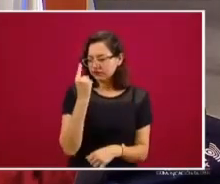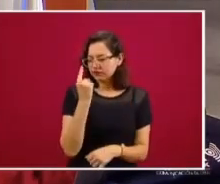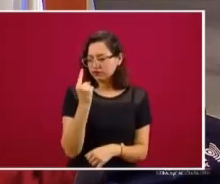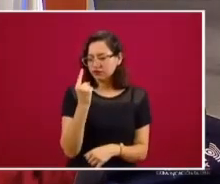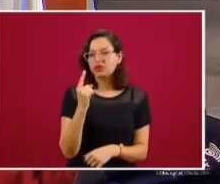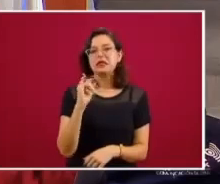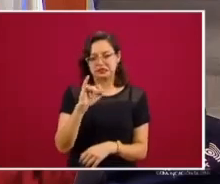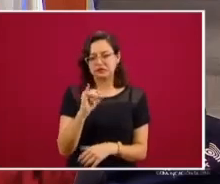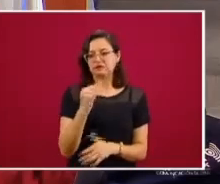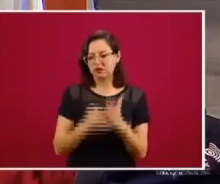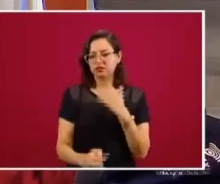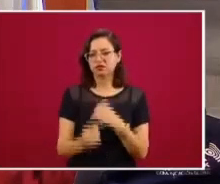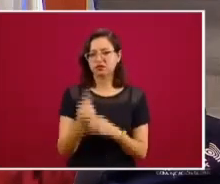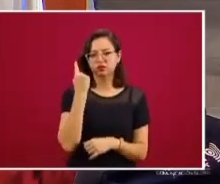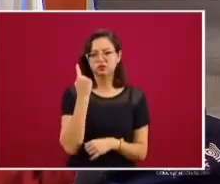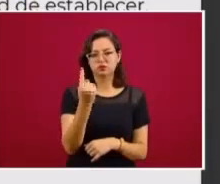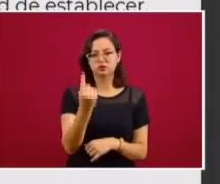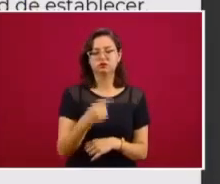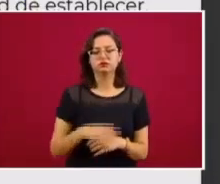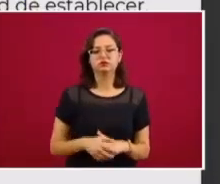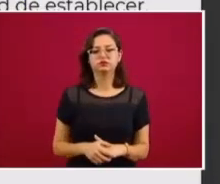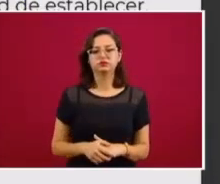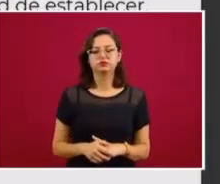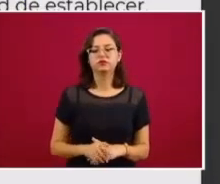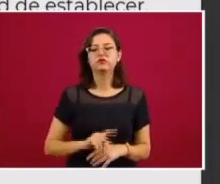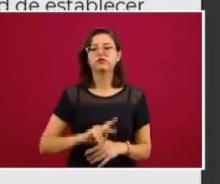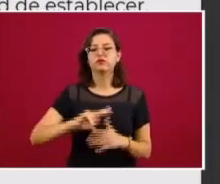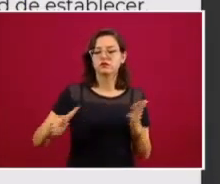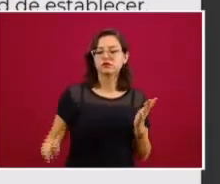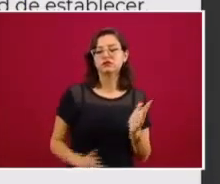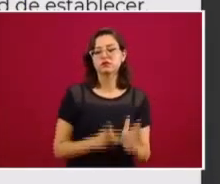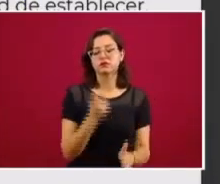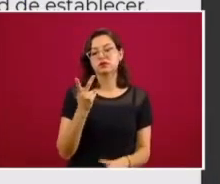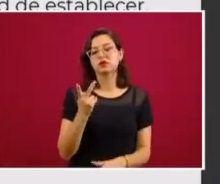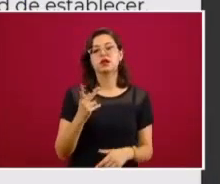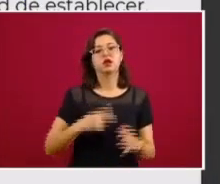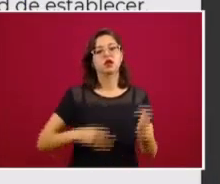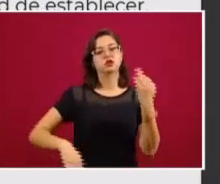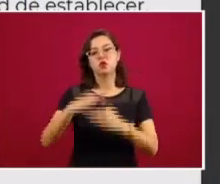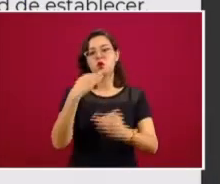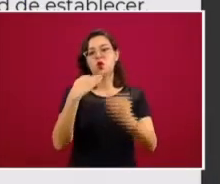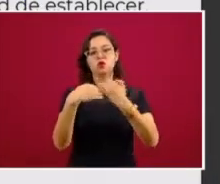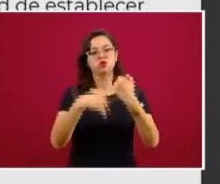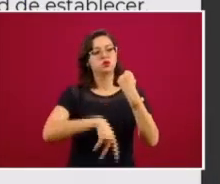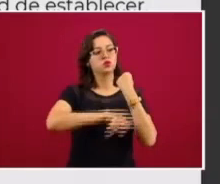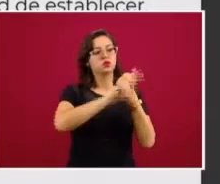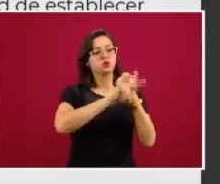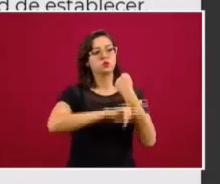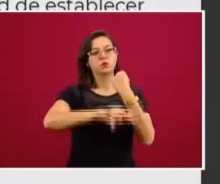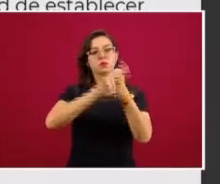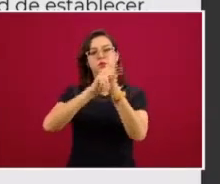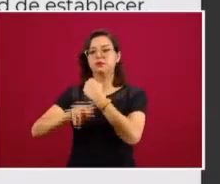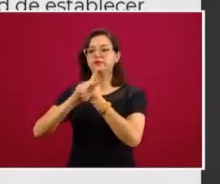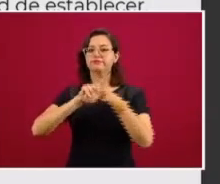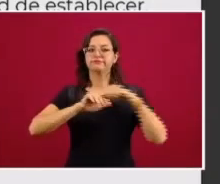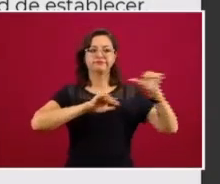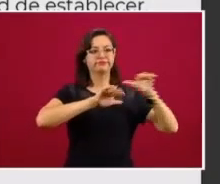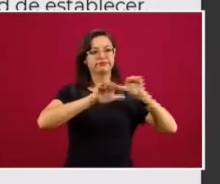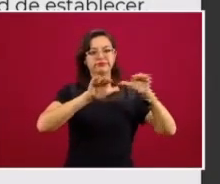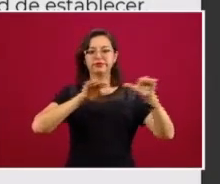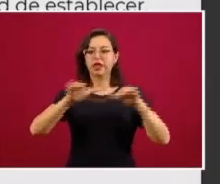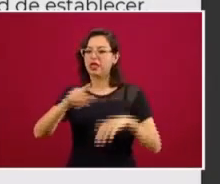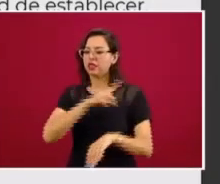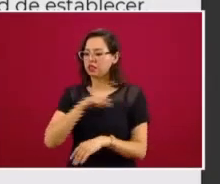falta una, exacto. Y nuevamente le pedimos a los Estados miembros que adopten medidas inmediatamente